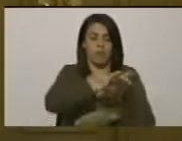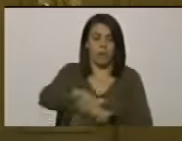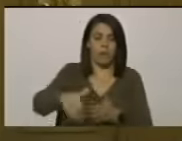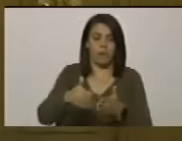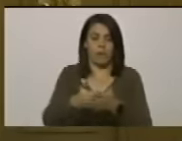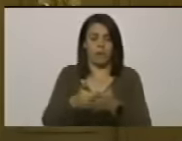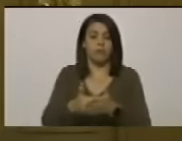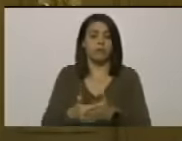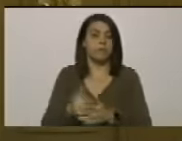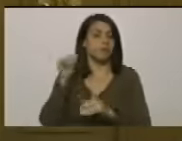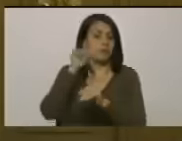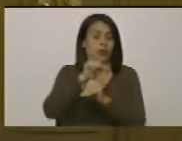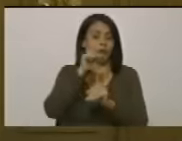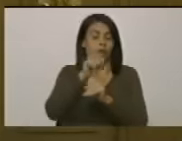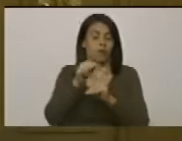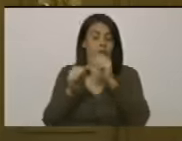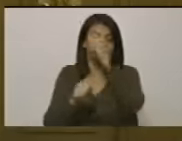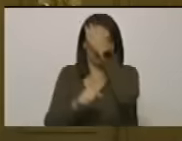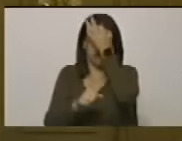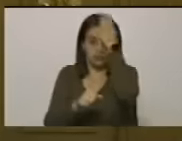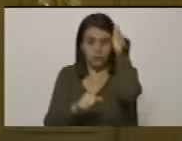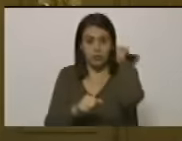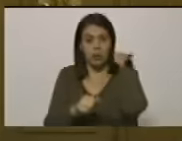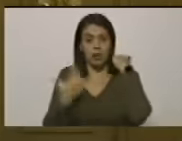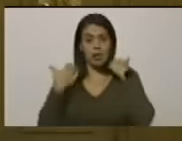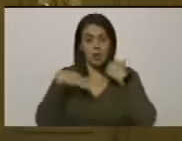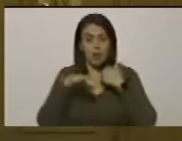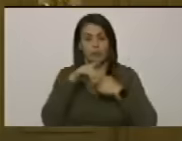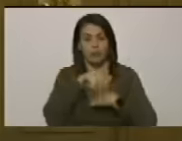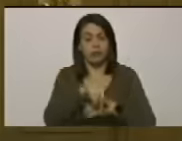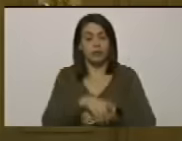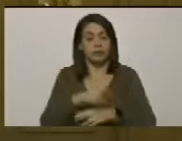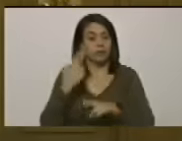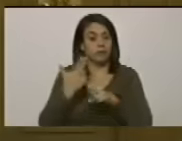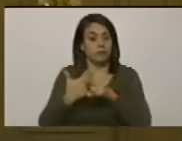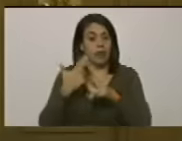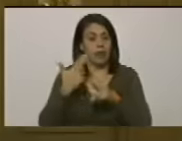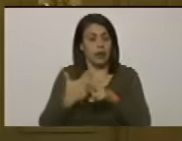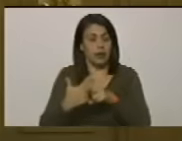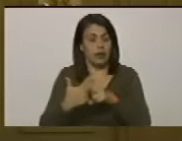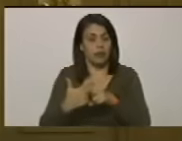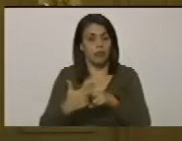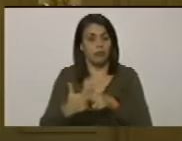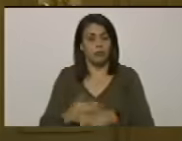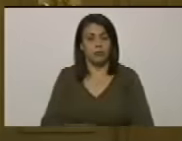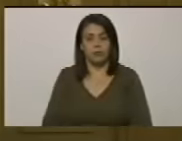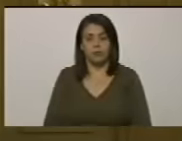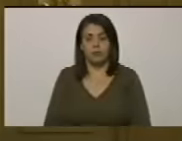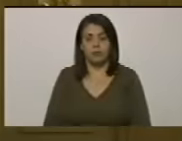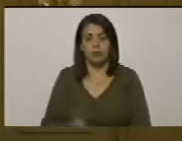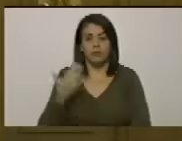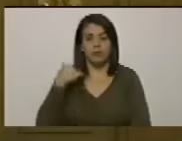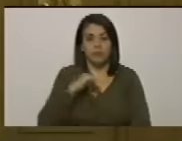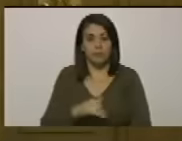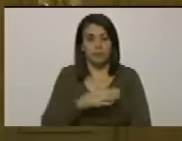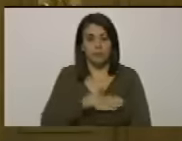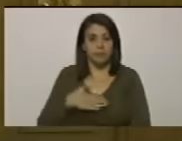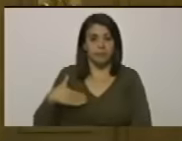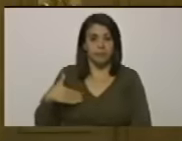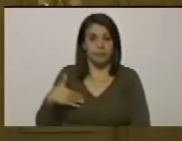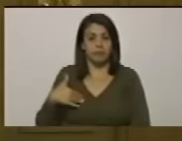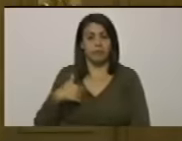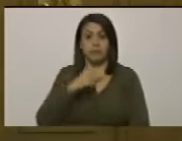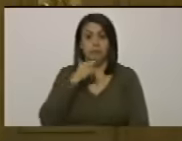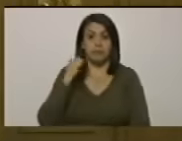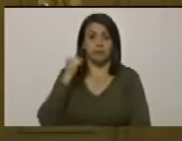a las luchas a pesar de las amenazas a pesar de los intentos